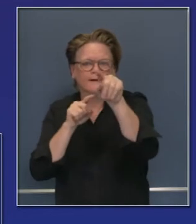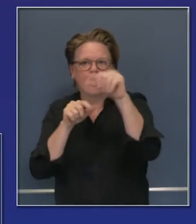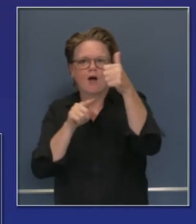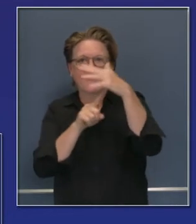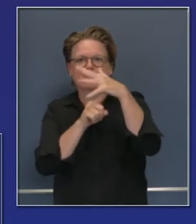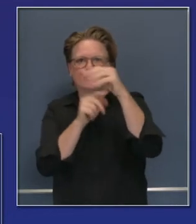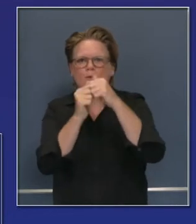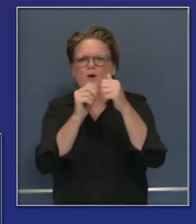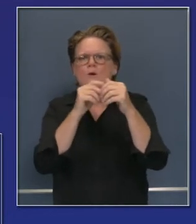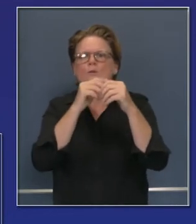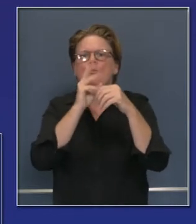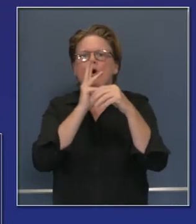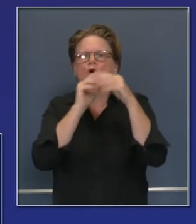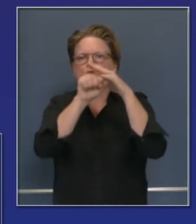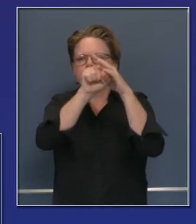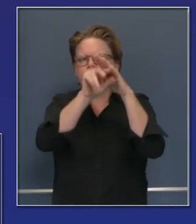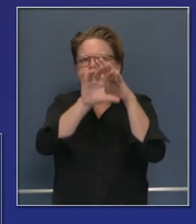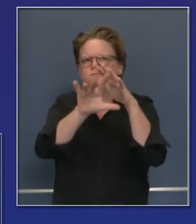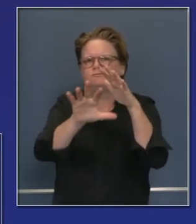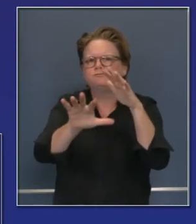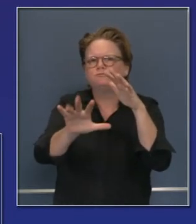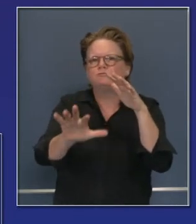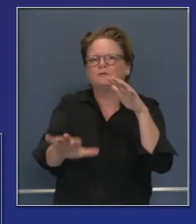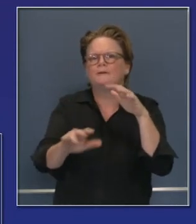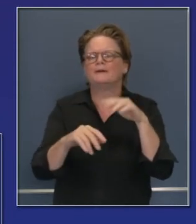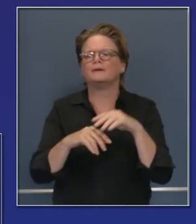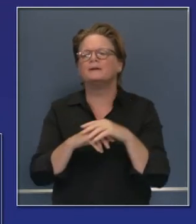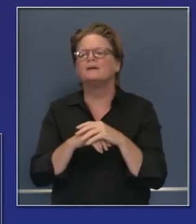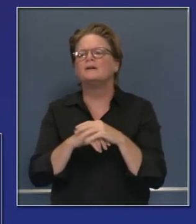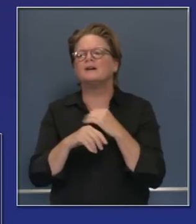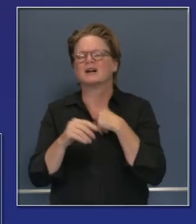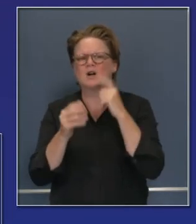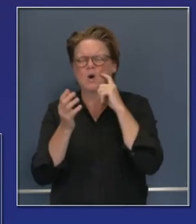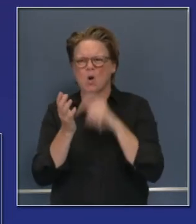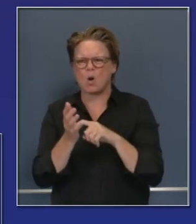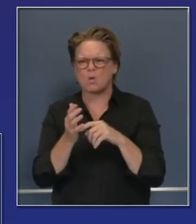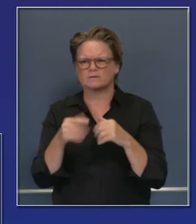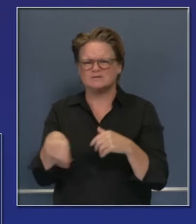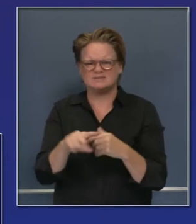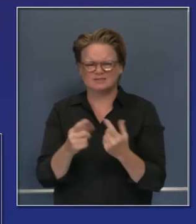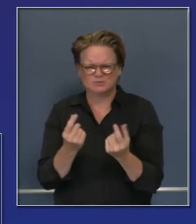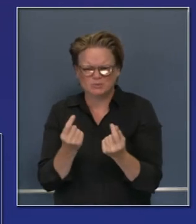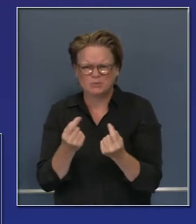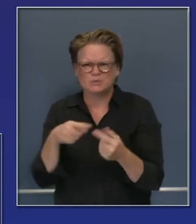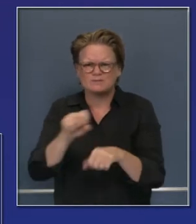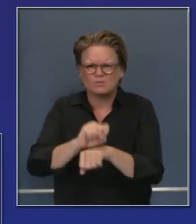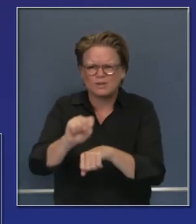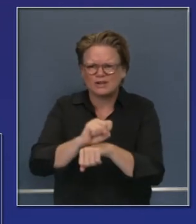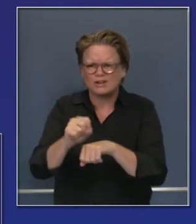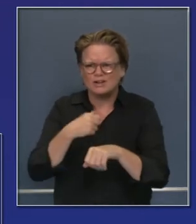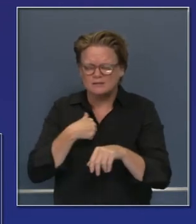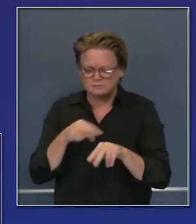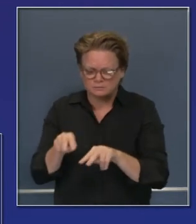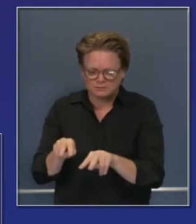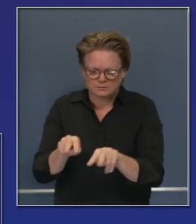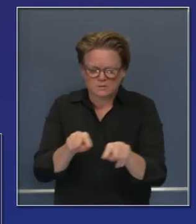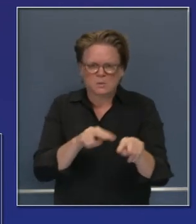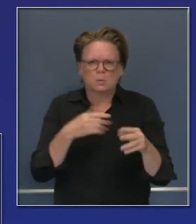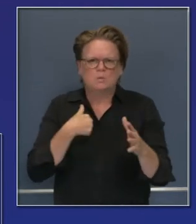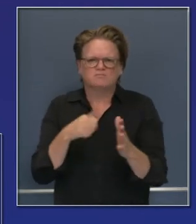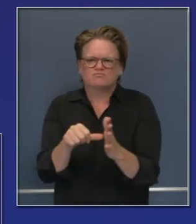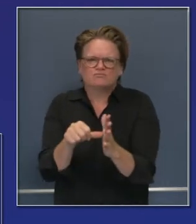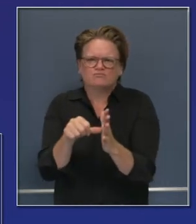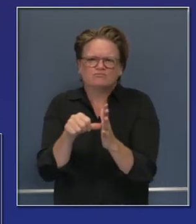Y se incluye también los aviones que sobrevuelan con la mezcla para extinguir los incendios.